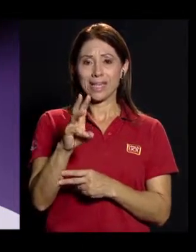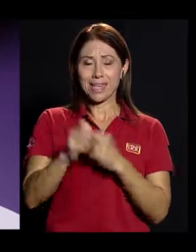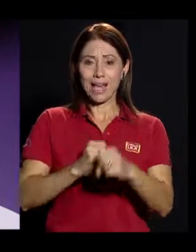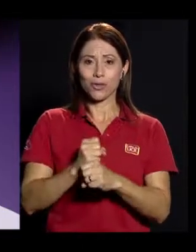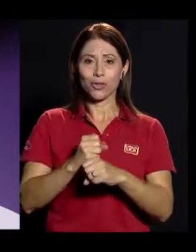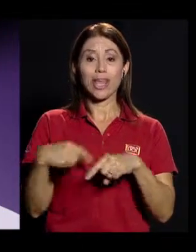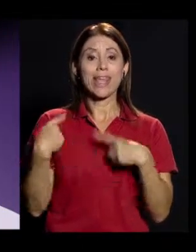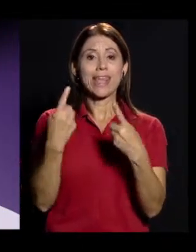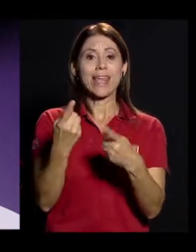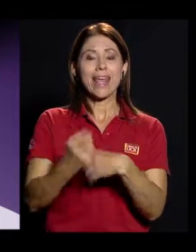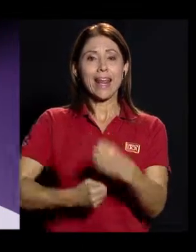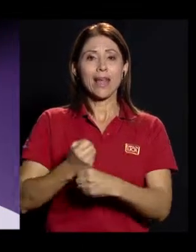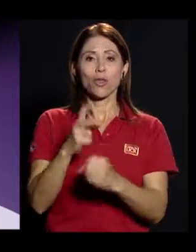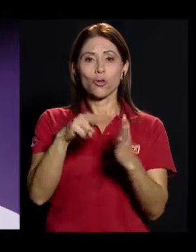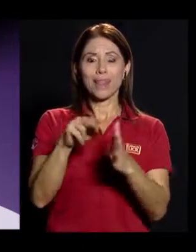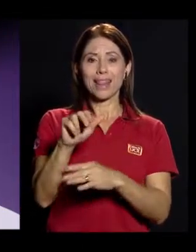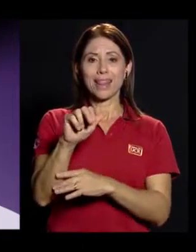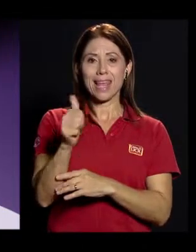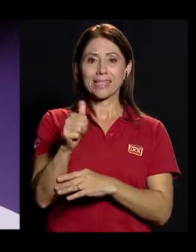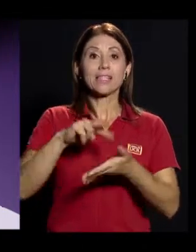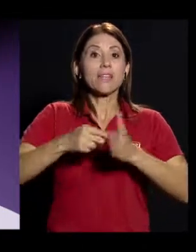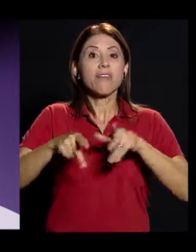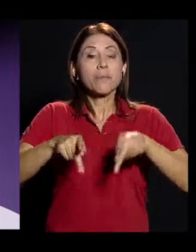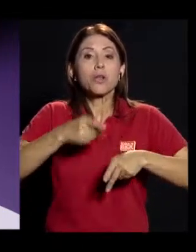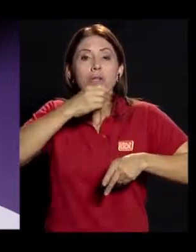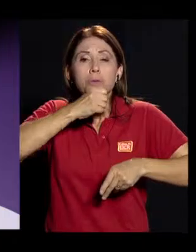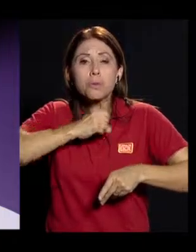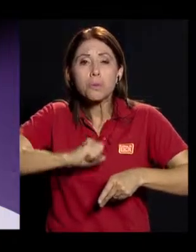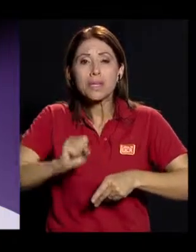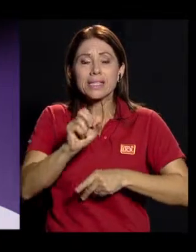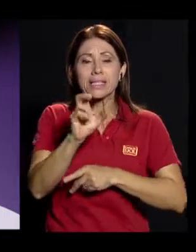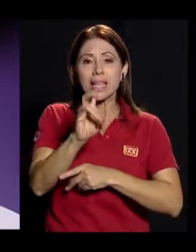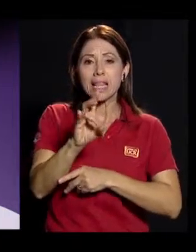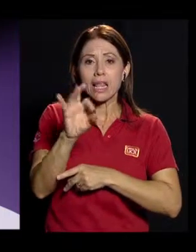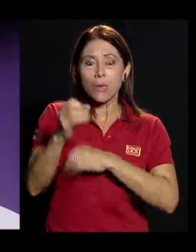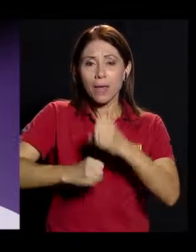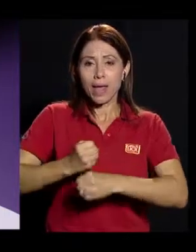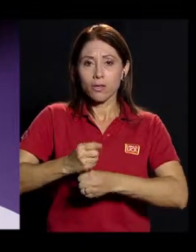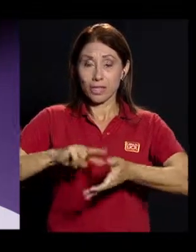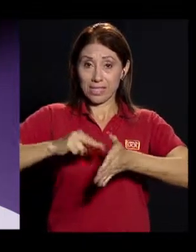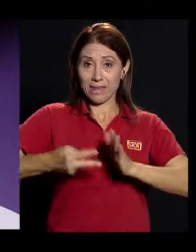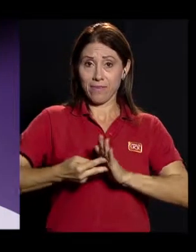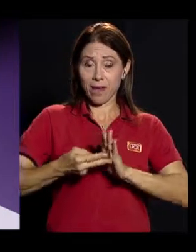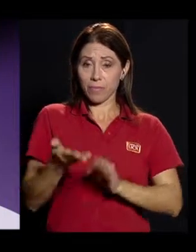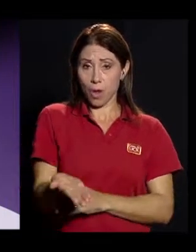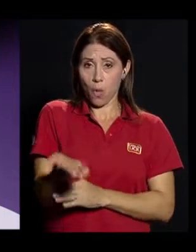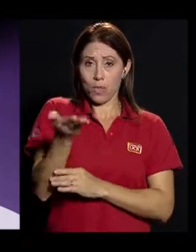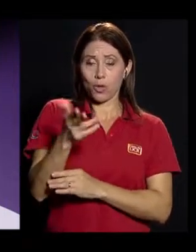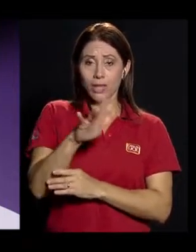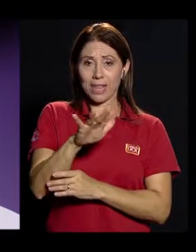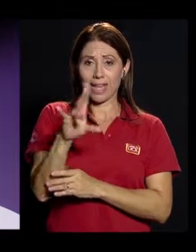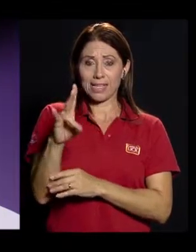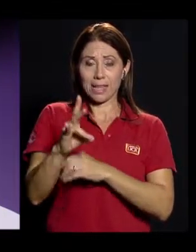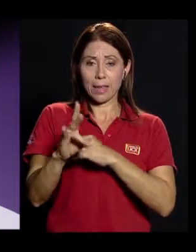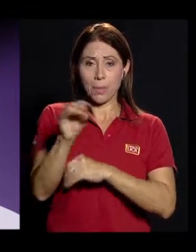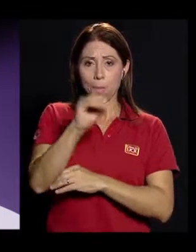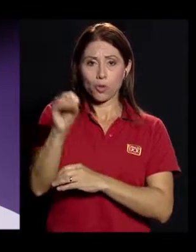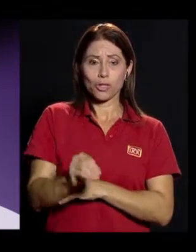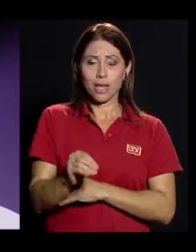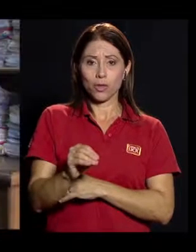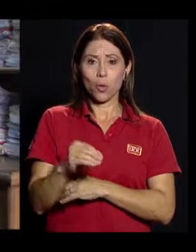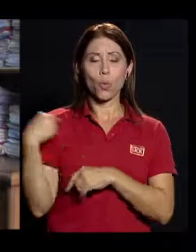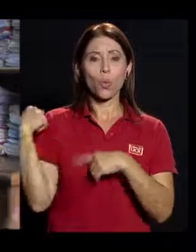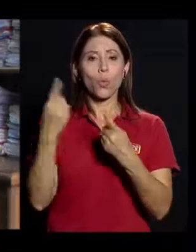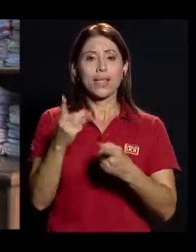fue de 79 años. En otras palabras, la cantidad de años promedio de vida aumentó un 37% en 60